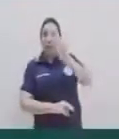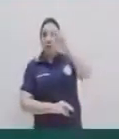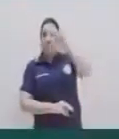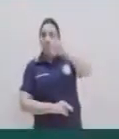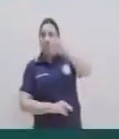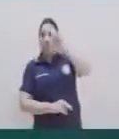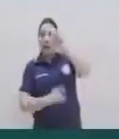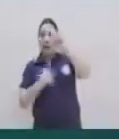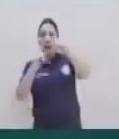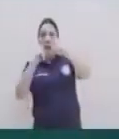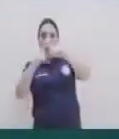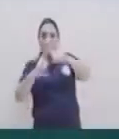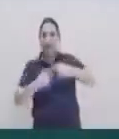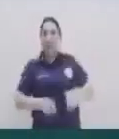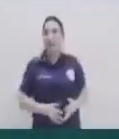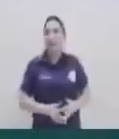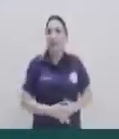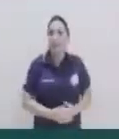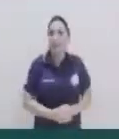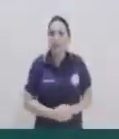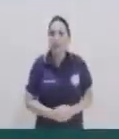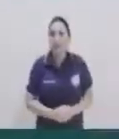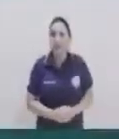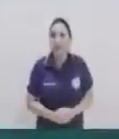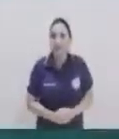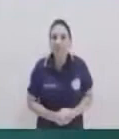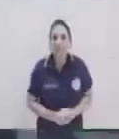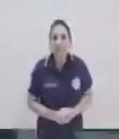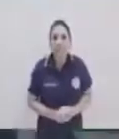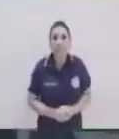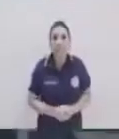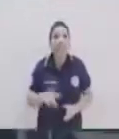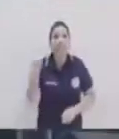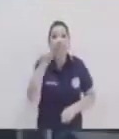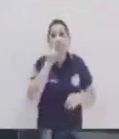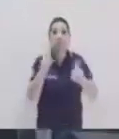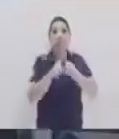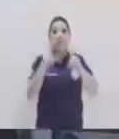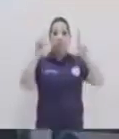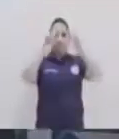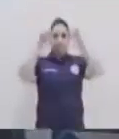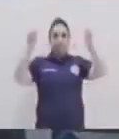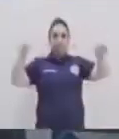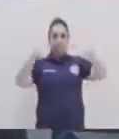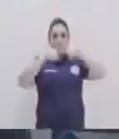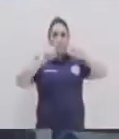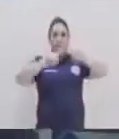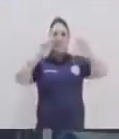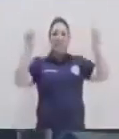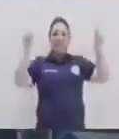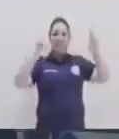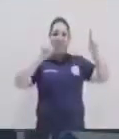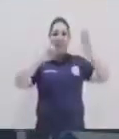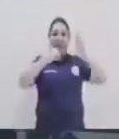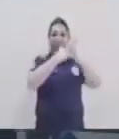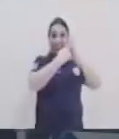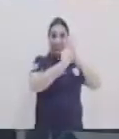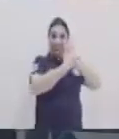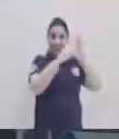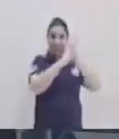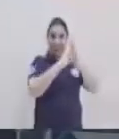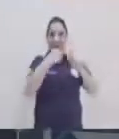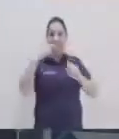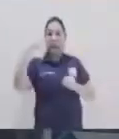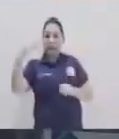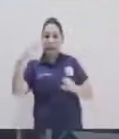P por X. ¿Verdad? Y de igual manera nuestros planos cartesianos se diferencian por el signo, ¿verdad?